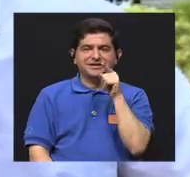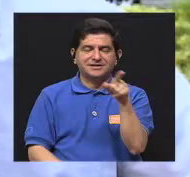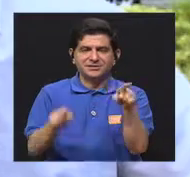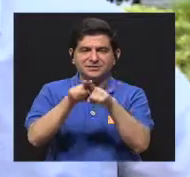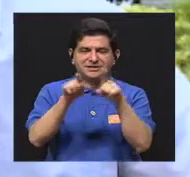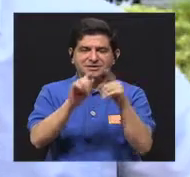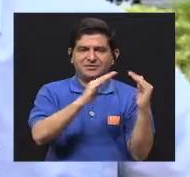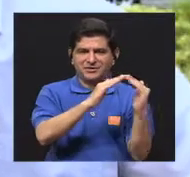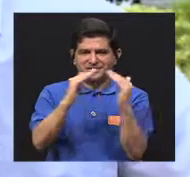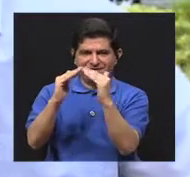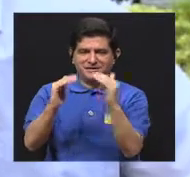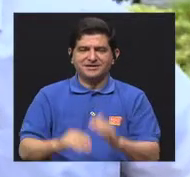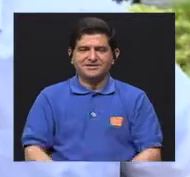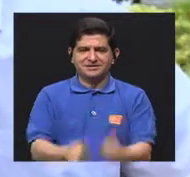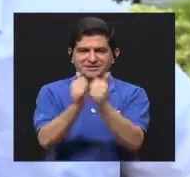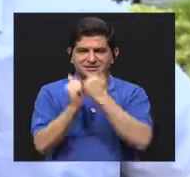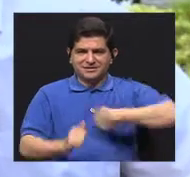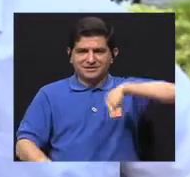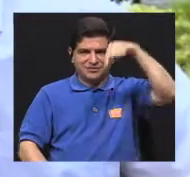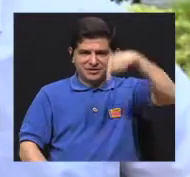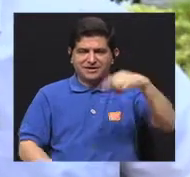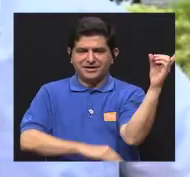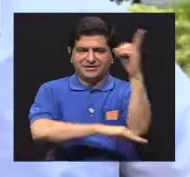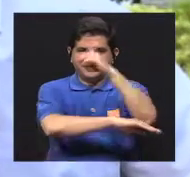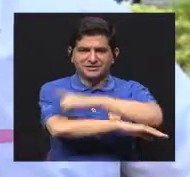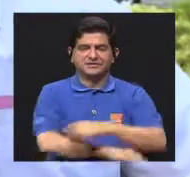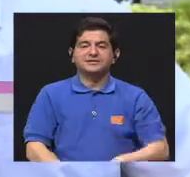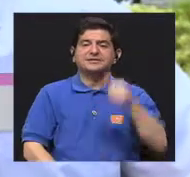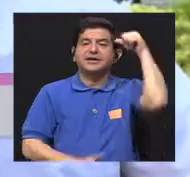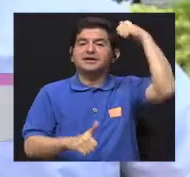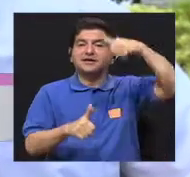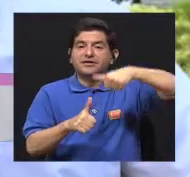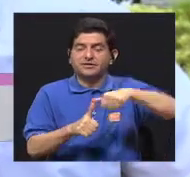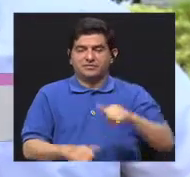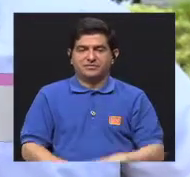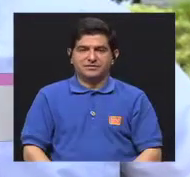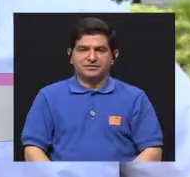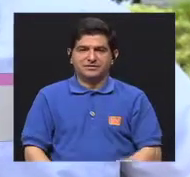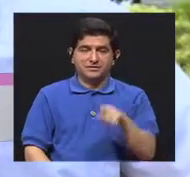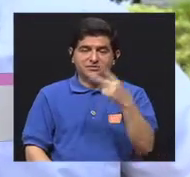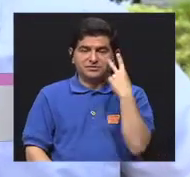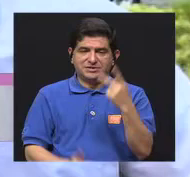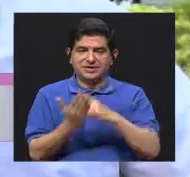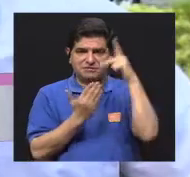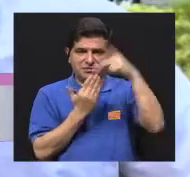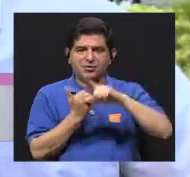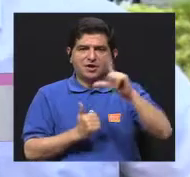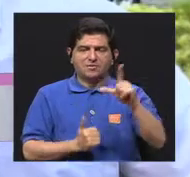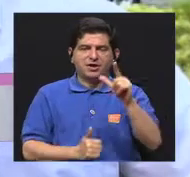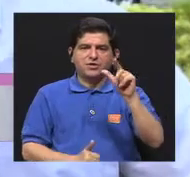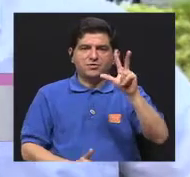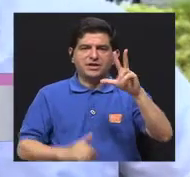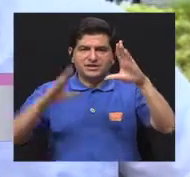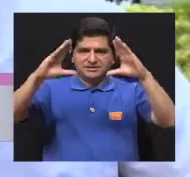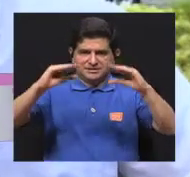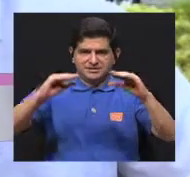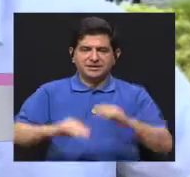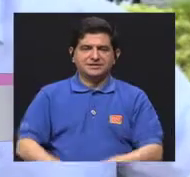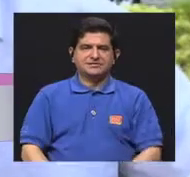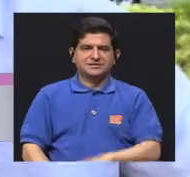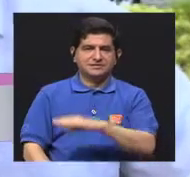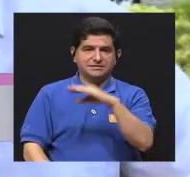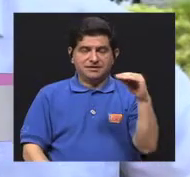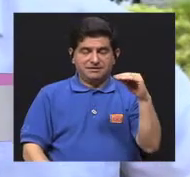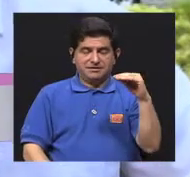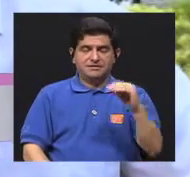gracias a ustedes en sus hogares por acompañarnos el día de hoy. Recordarles que pueden ver nuestro programa los lunes a las 3 de la tarde